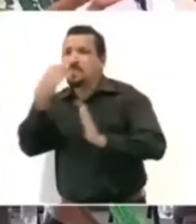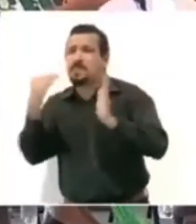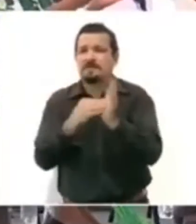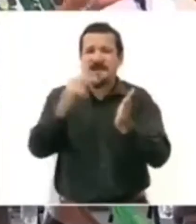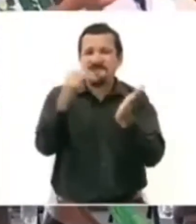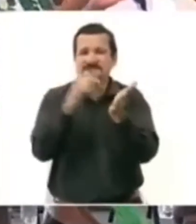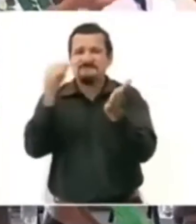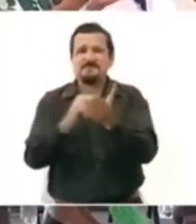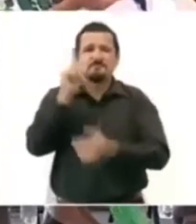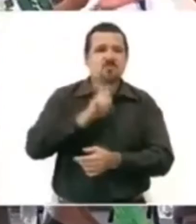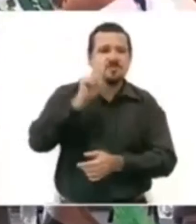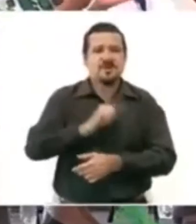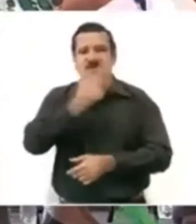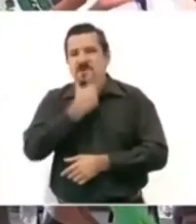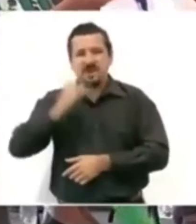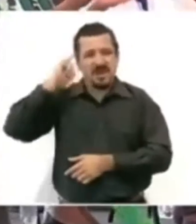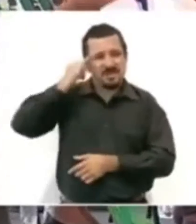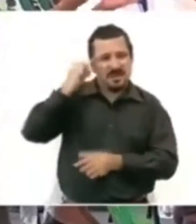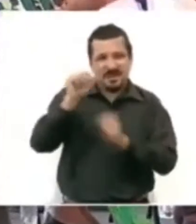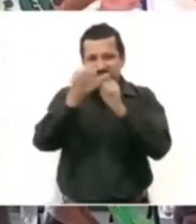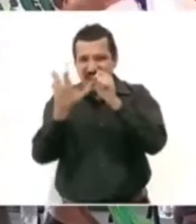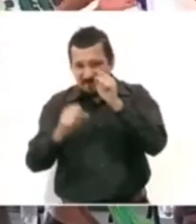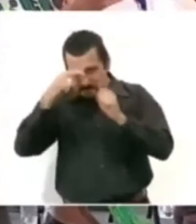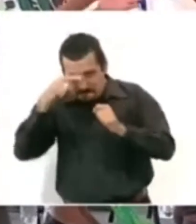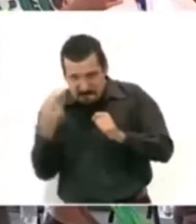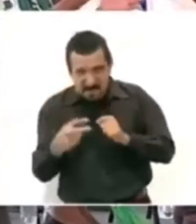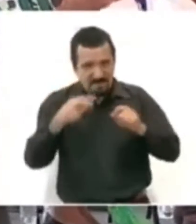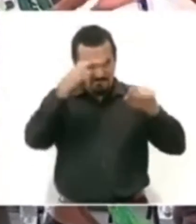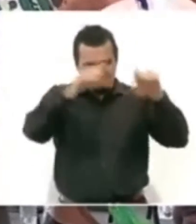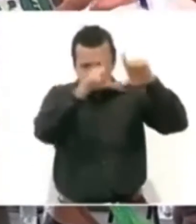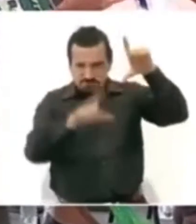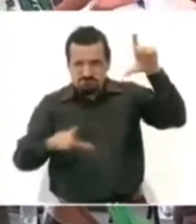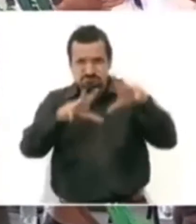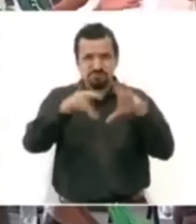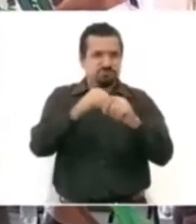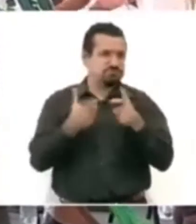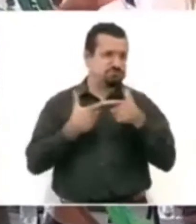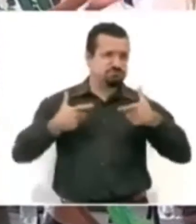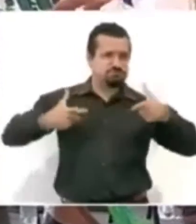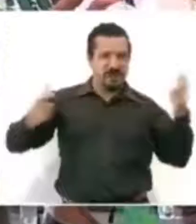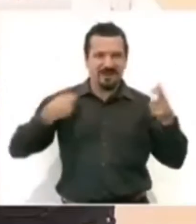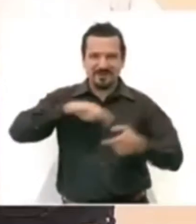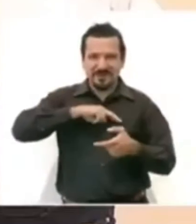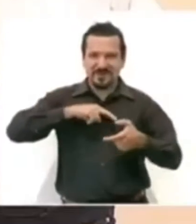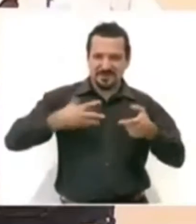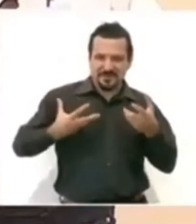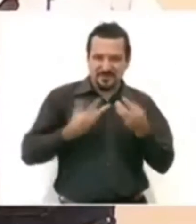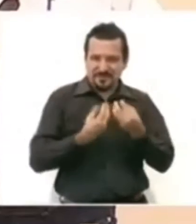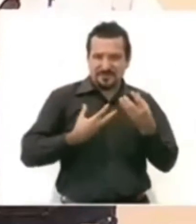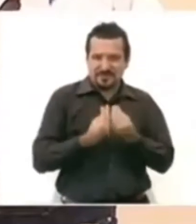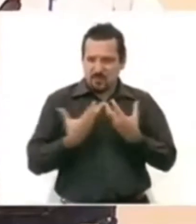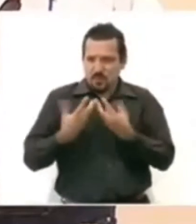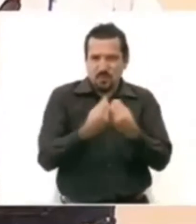mujeres y hombres indígenas y afromexicanos de esta gran nación que hemos construido colectivamente a